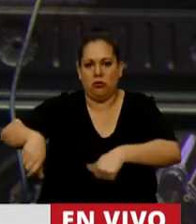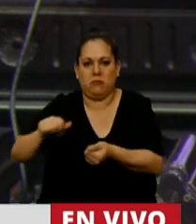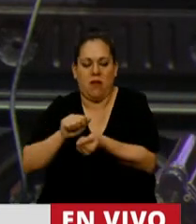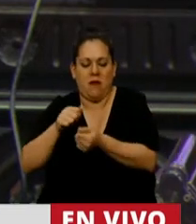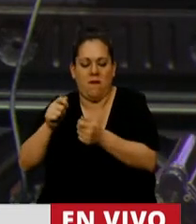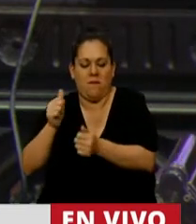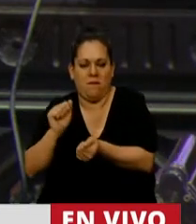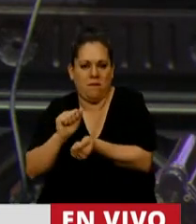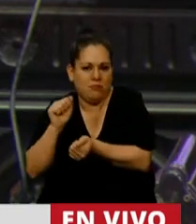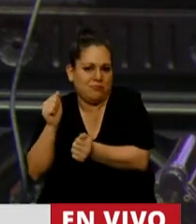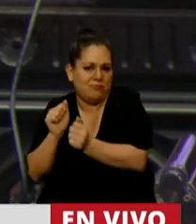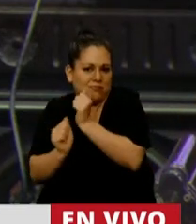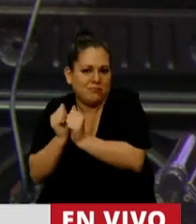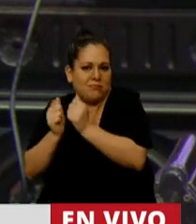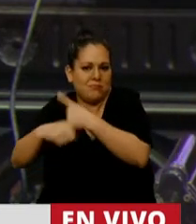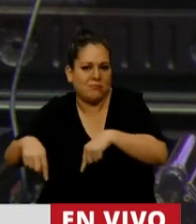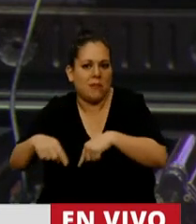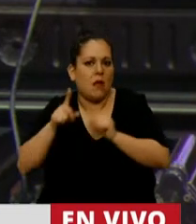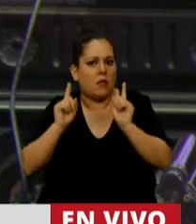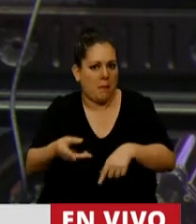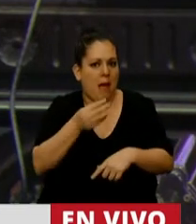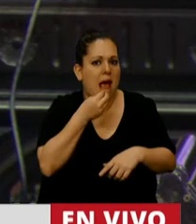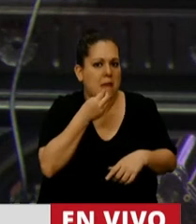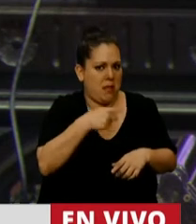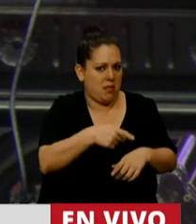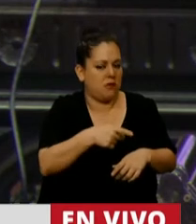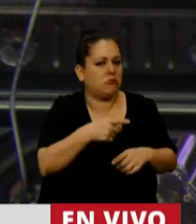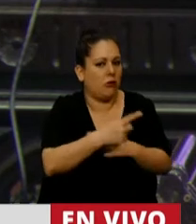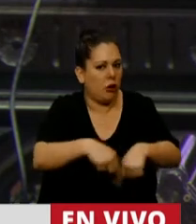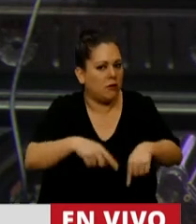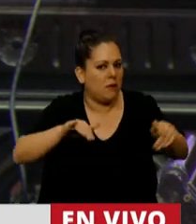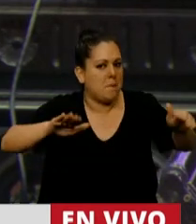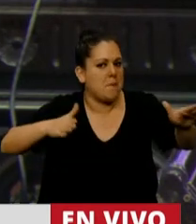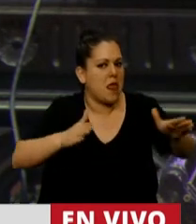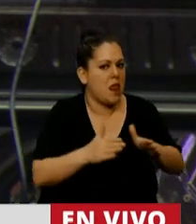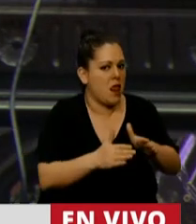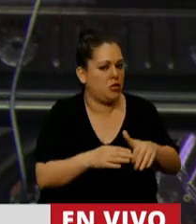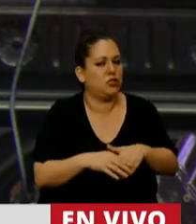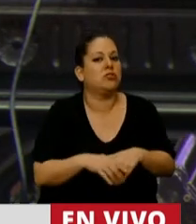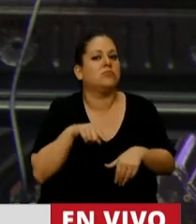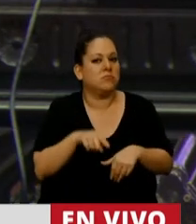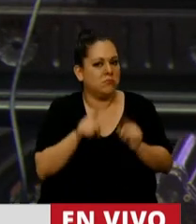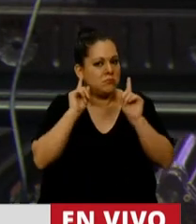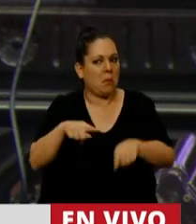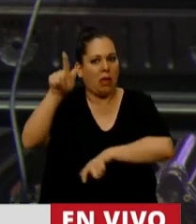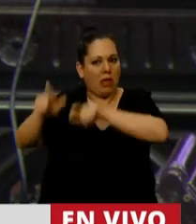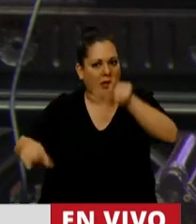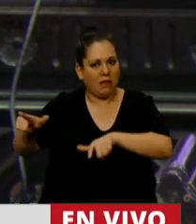pesada, sino también en la alimentación. Y esto casualmente tiene que ver con los que menos tienen,